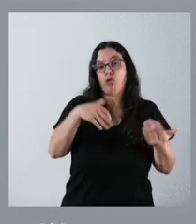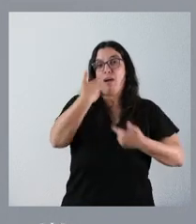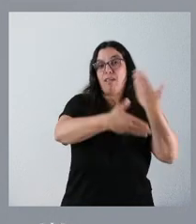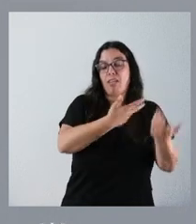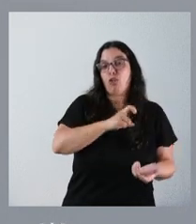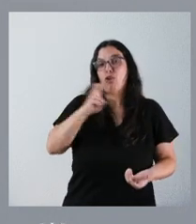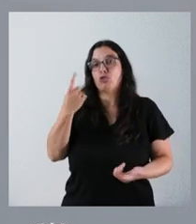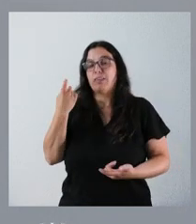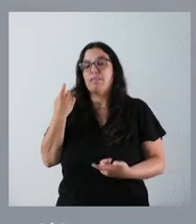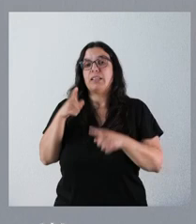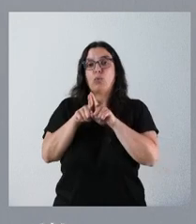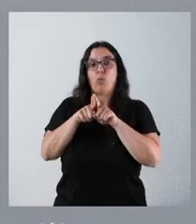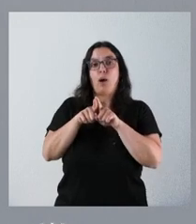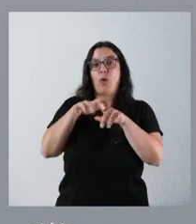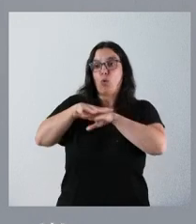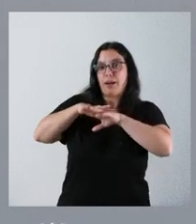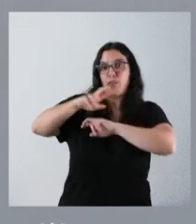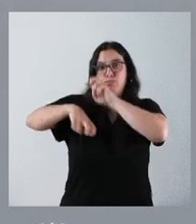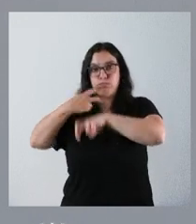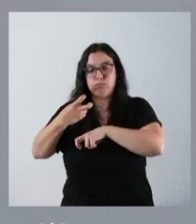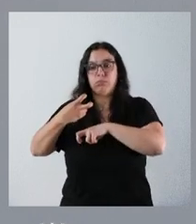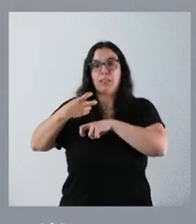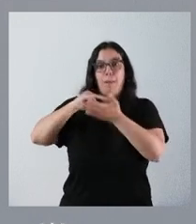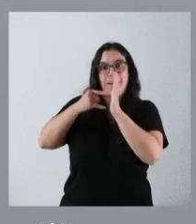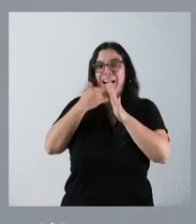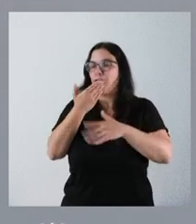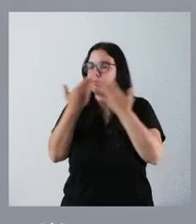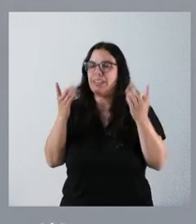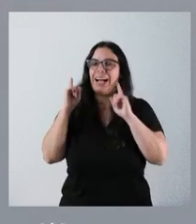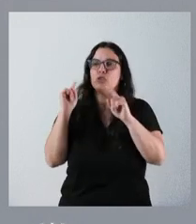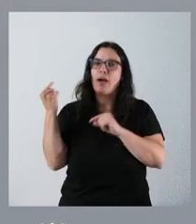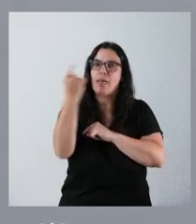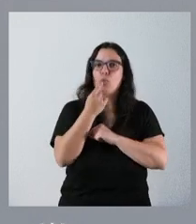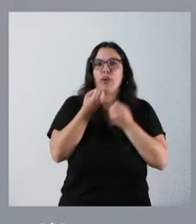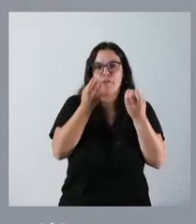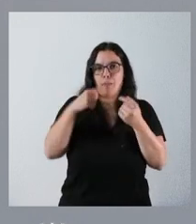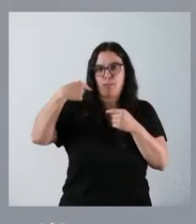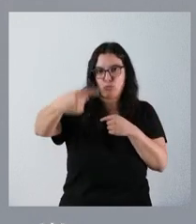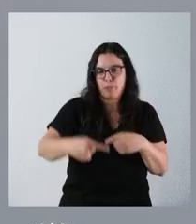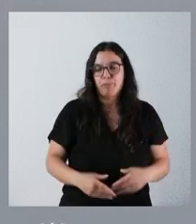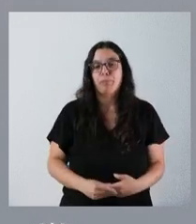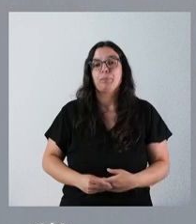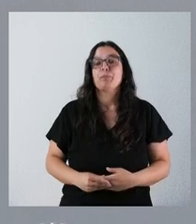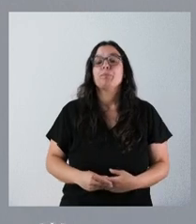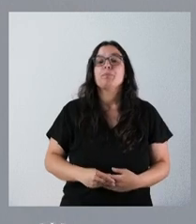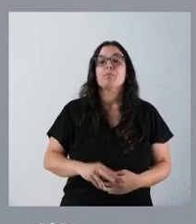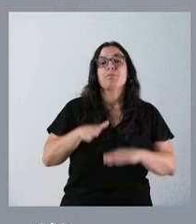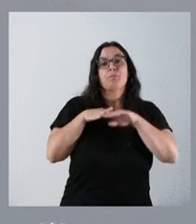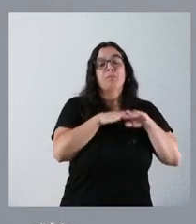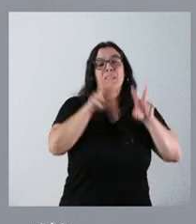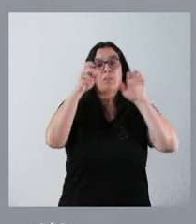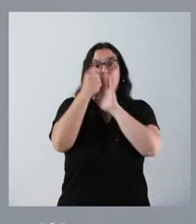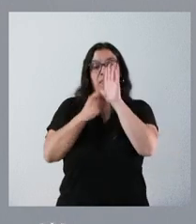requerir algún tipo de actuación urbanística, en otros no. Y lo mejor es que caso a caso vayamos informando. ¿Qué medidas son las que se van a